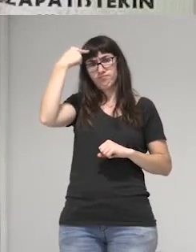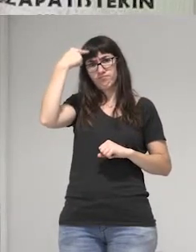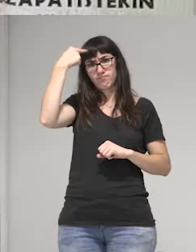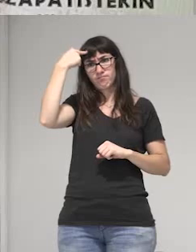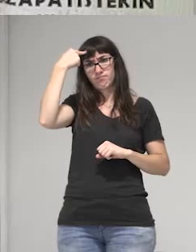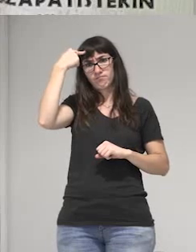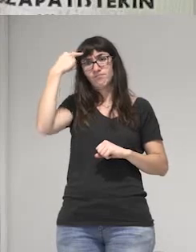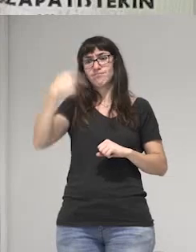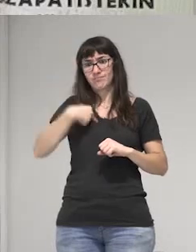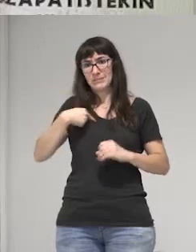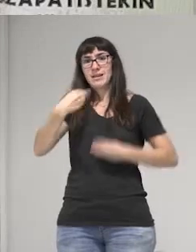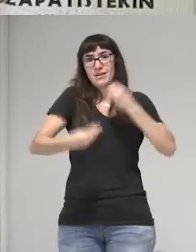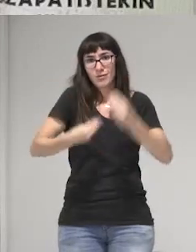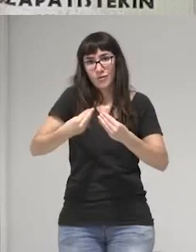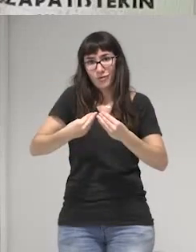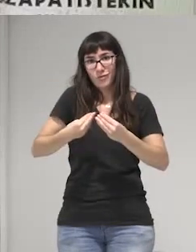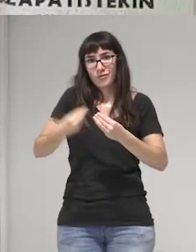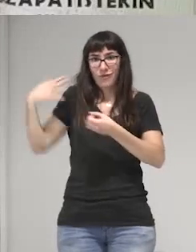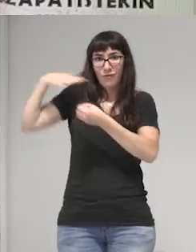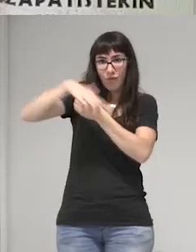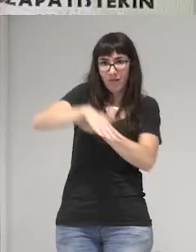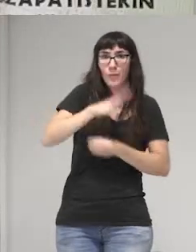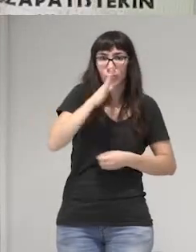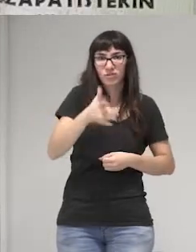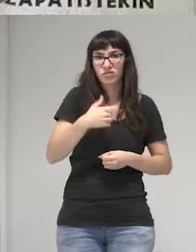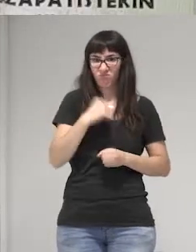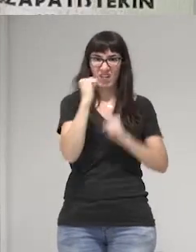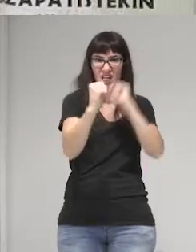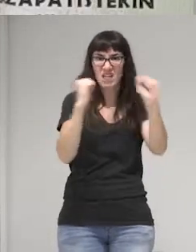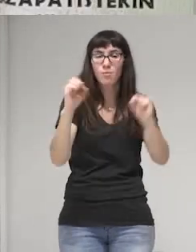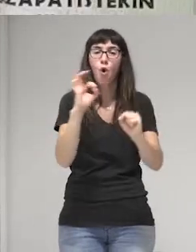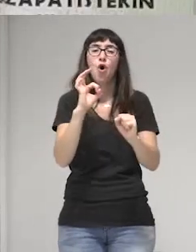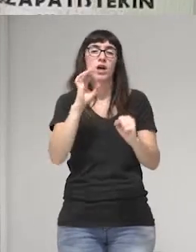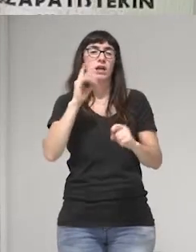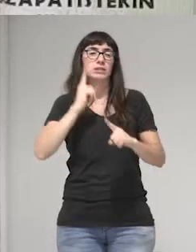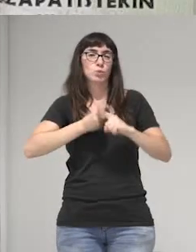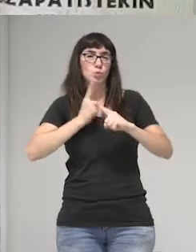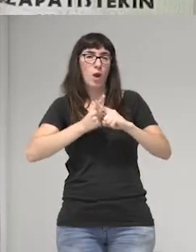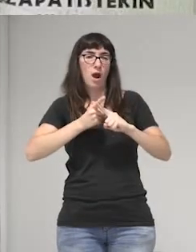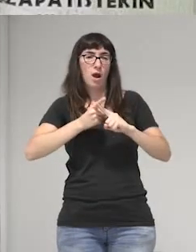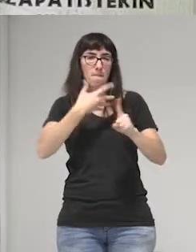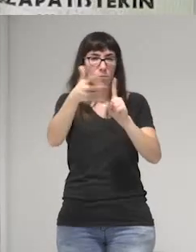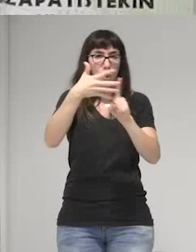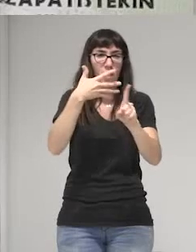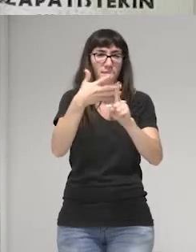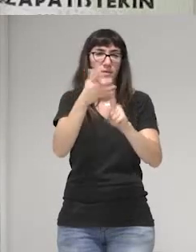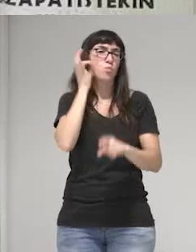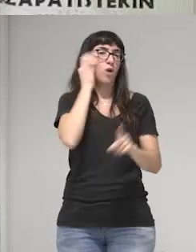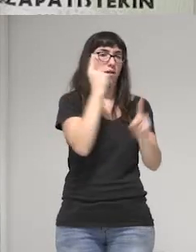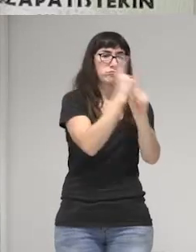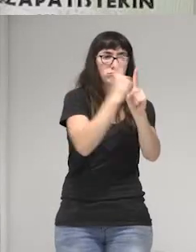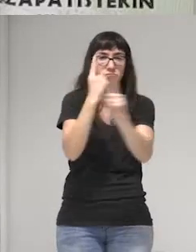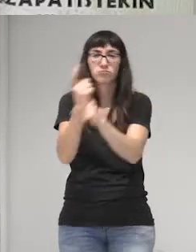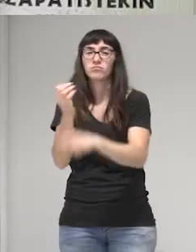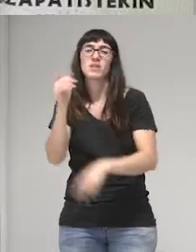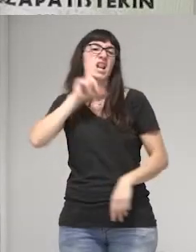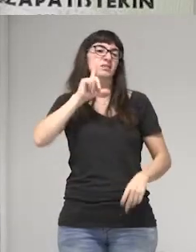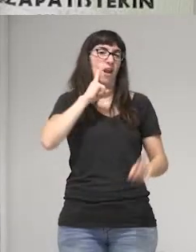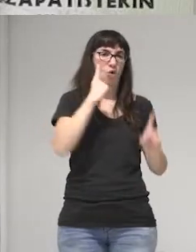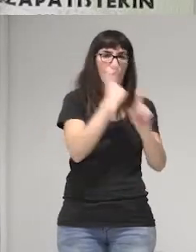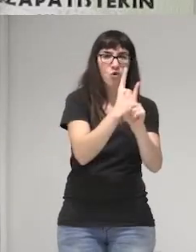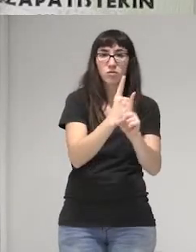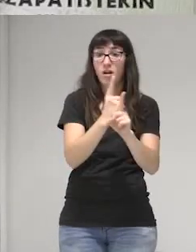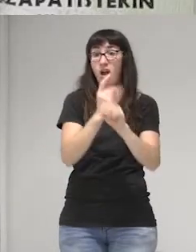haces lo que haces crímenes, violencia sexual contra las mujeres, contra las lesbianas para que